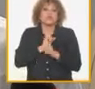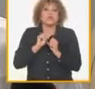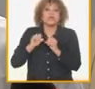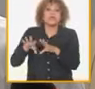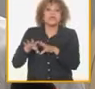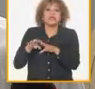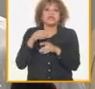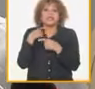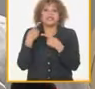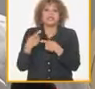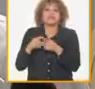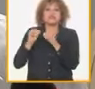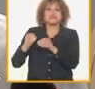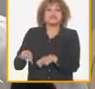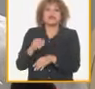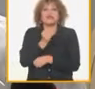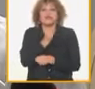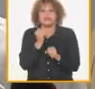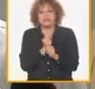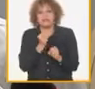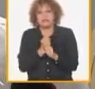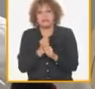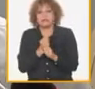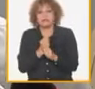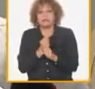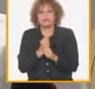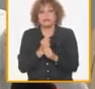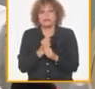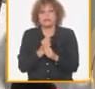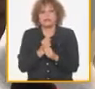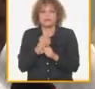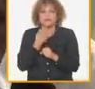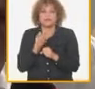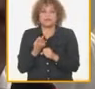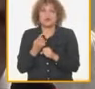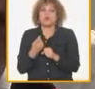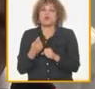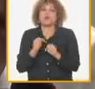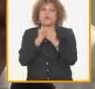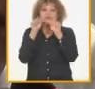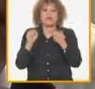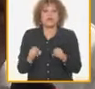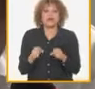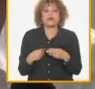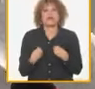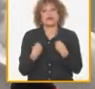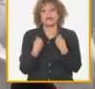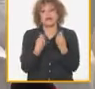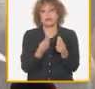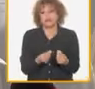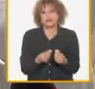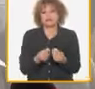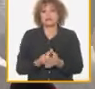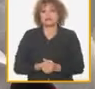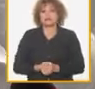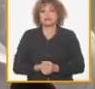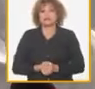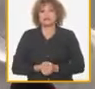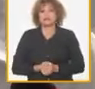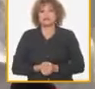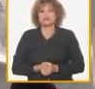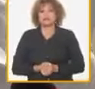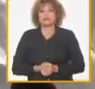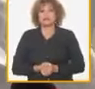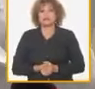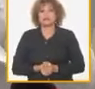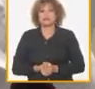facultades que tienen una unidad empresarial de base o todas las posibilidades que se le están dando no se aplican afavorablemente y